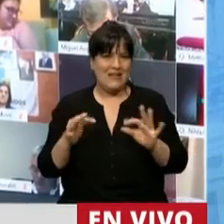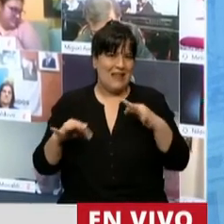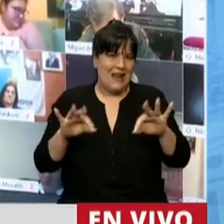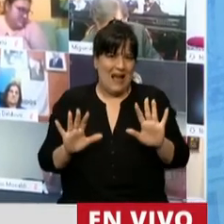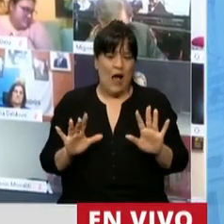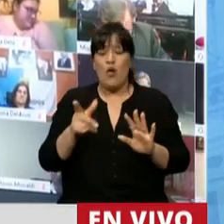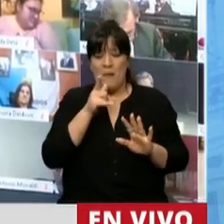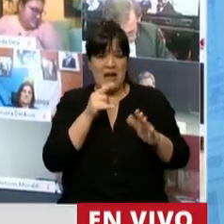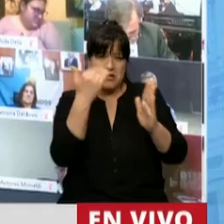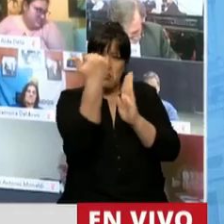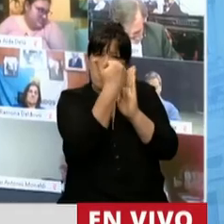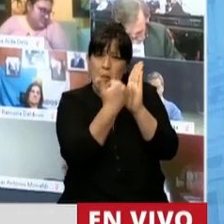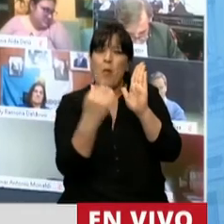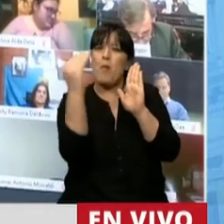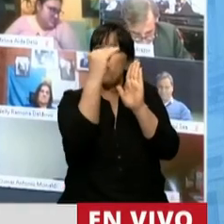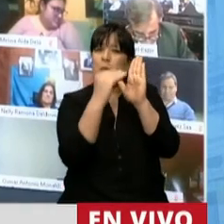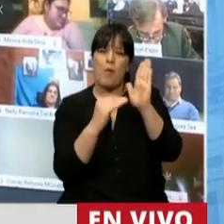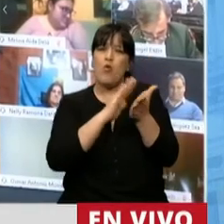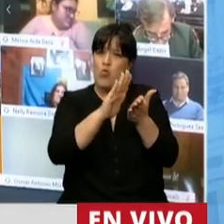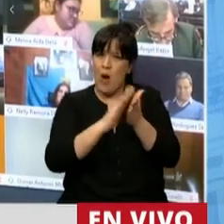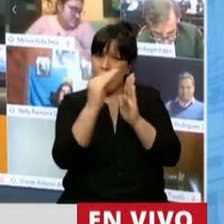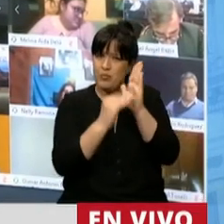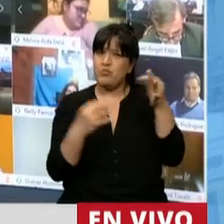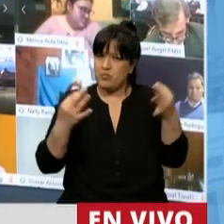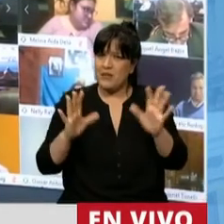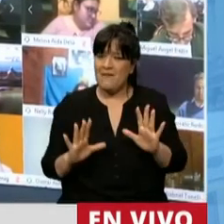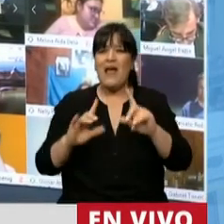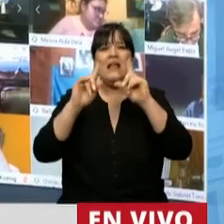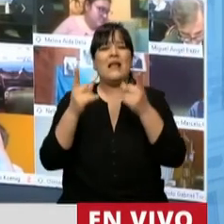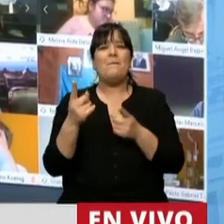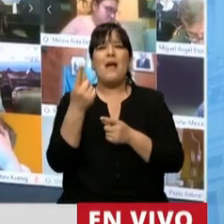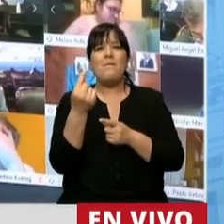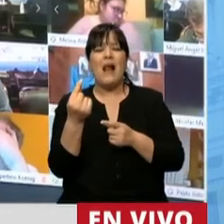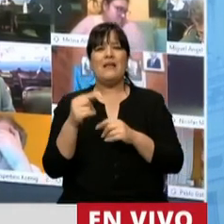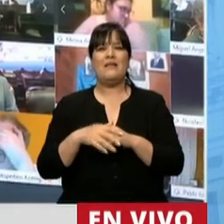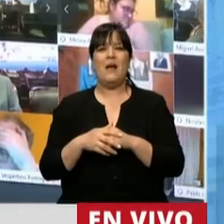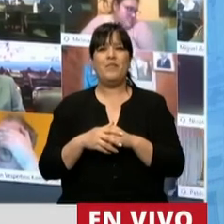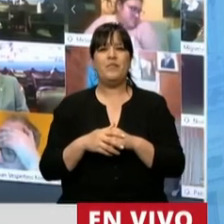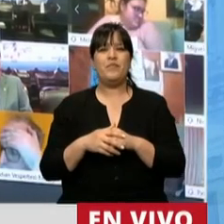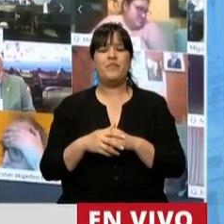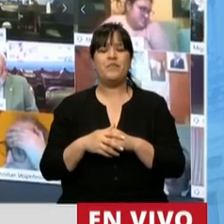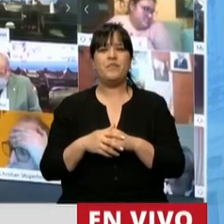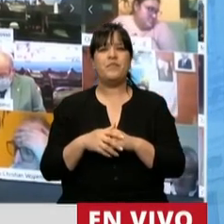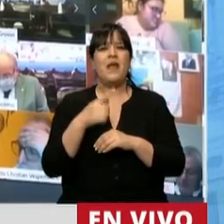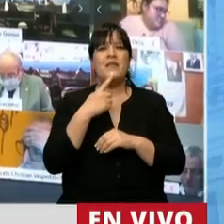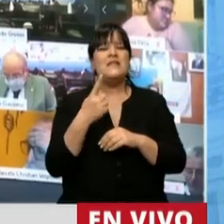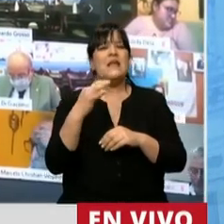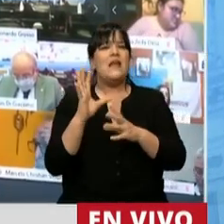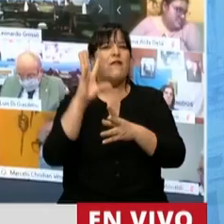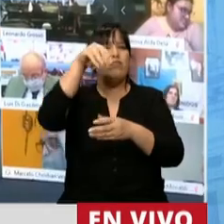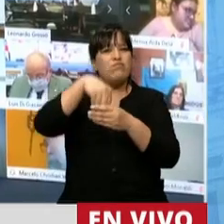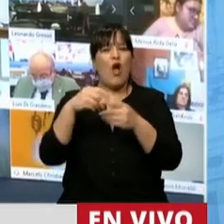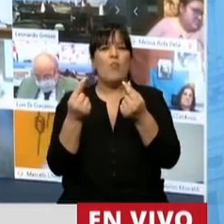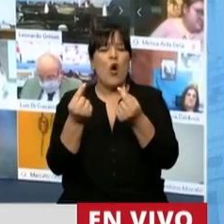alguna de esas cosas que se han incorporado. A los efectos de establecer dicho cupo fiscal dice el proyecto en revisión este deberá incluir el